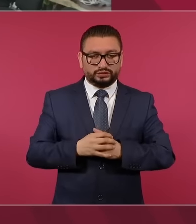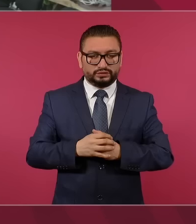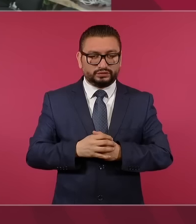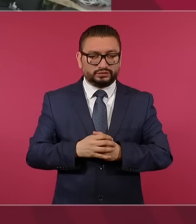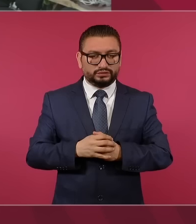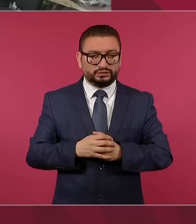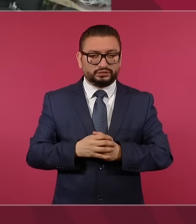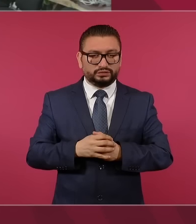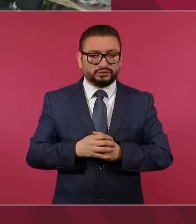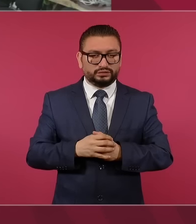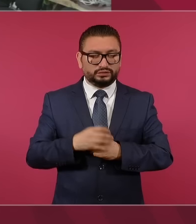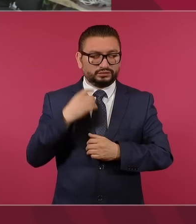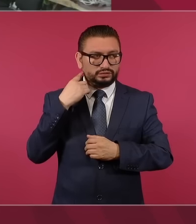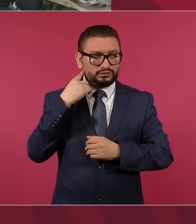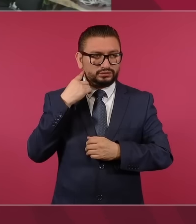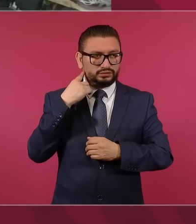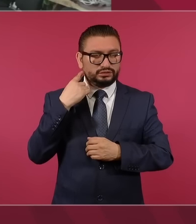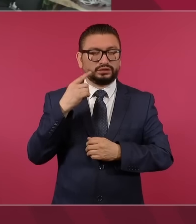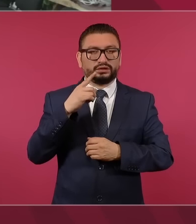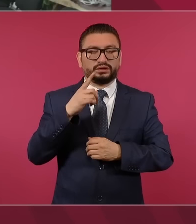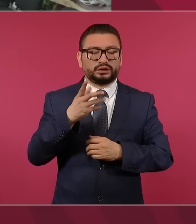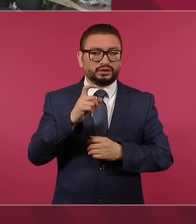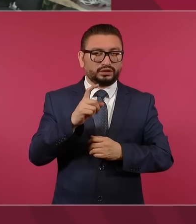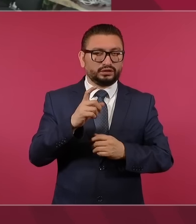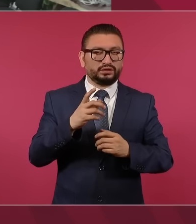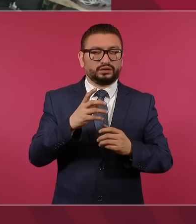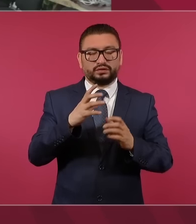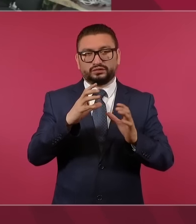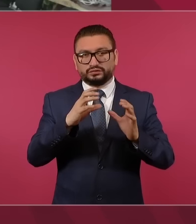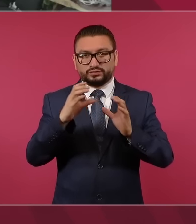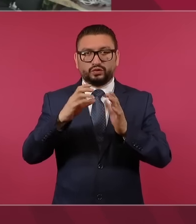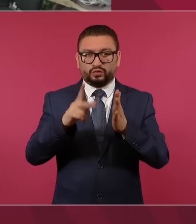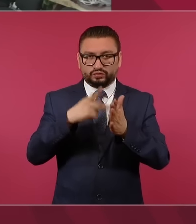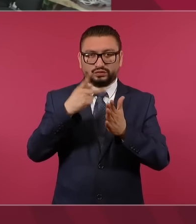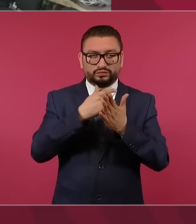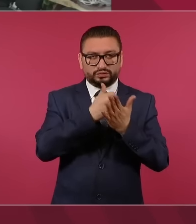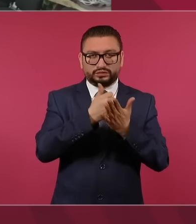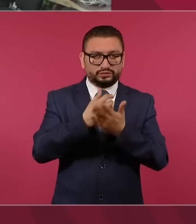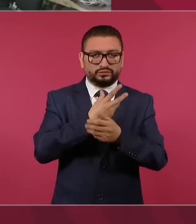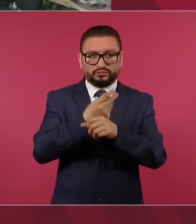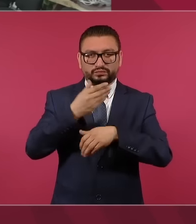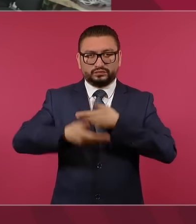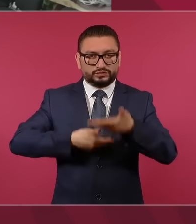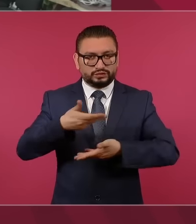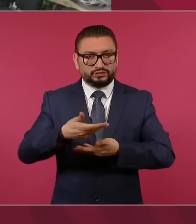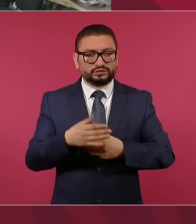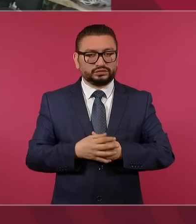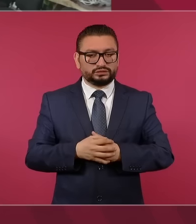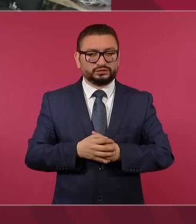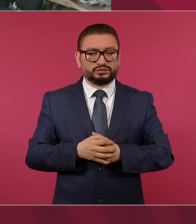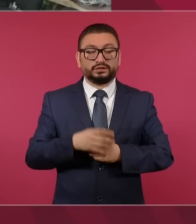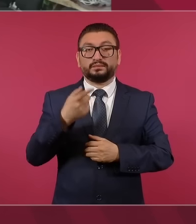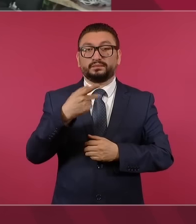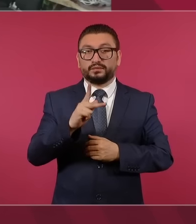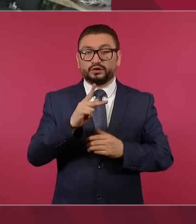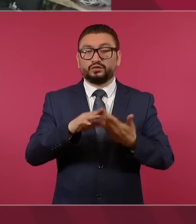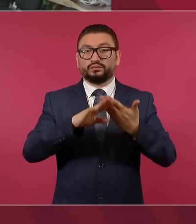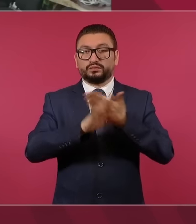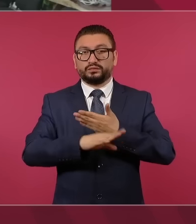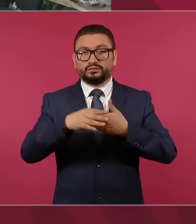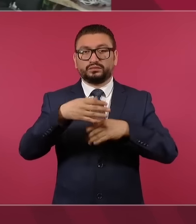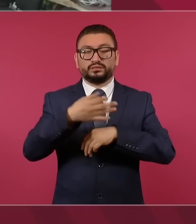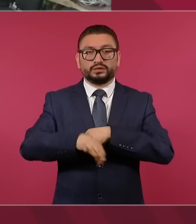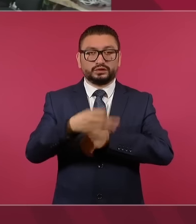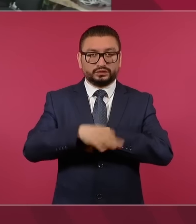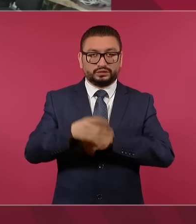almacenaran el agua para pasar la contingencia y poder restablecer el servicio de manera inmediata. Pero como medida preventiva, pusimos